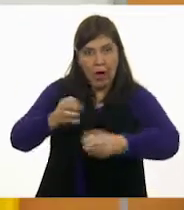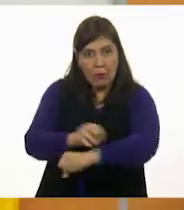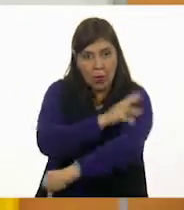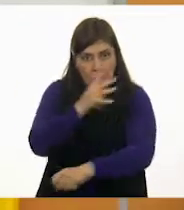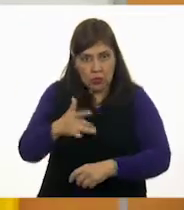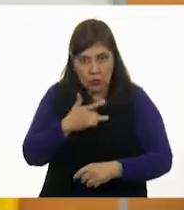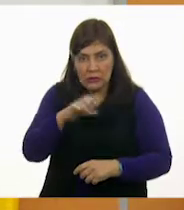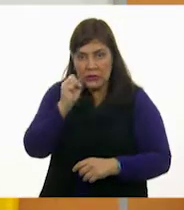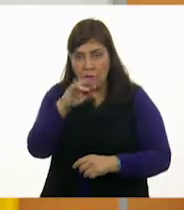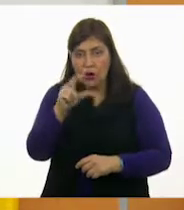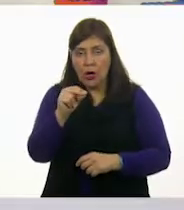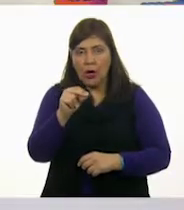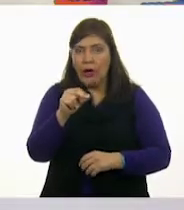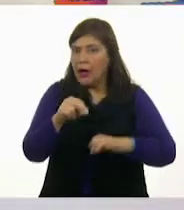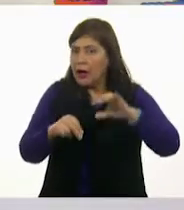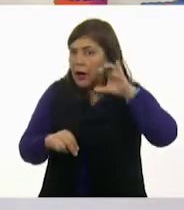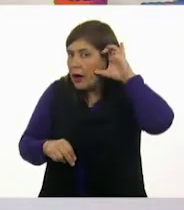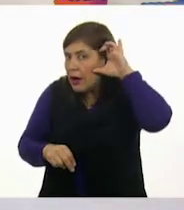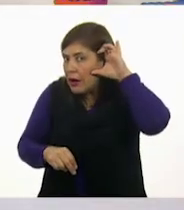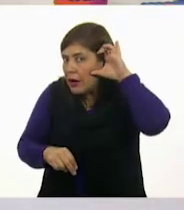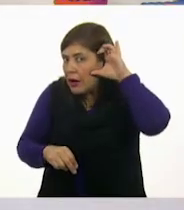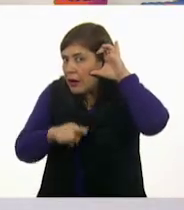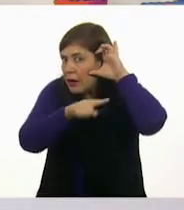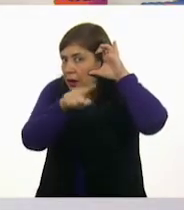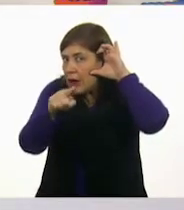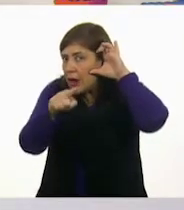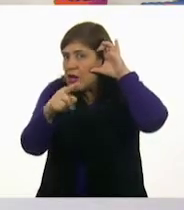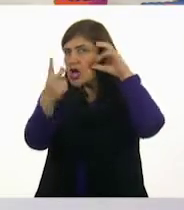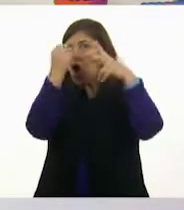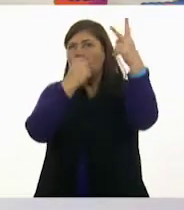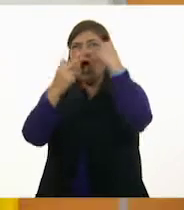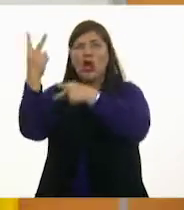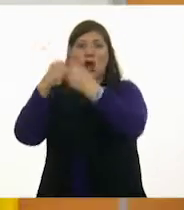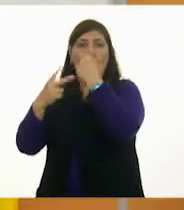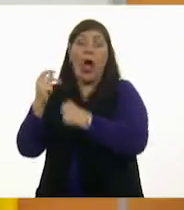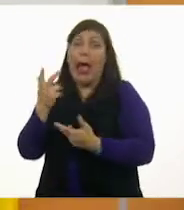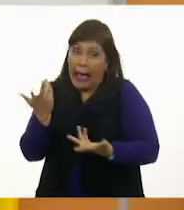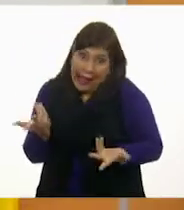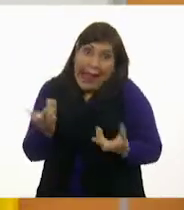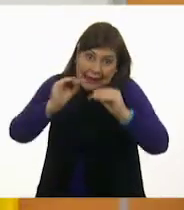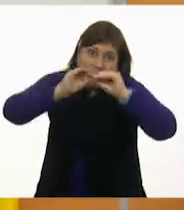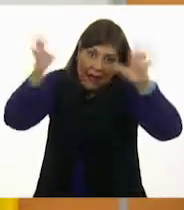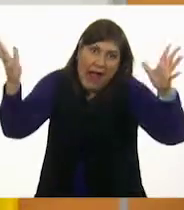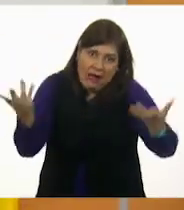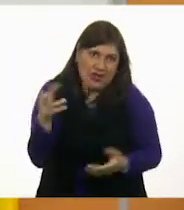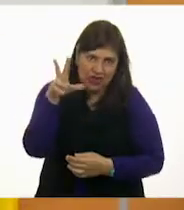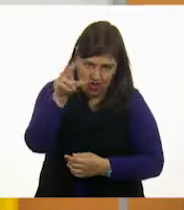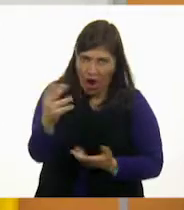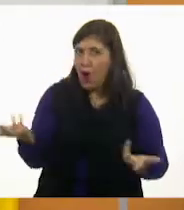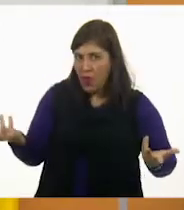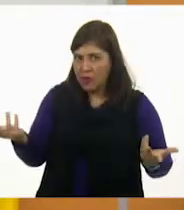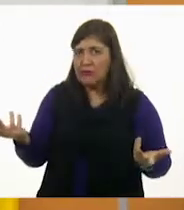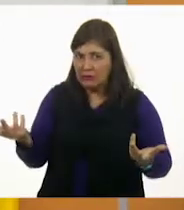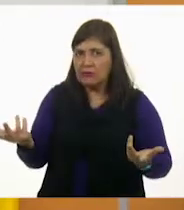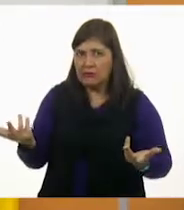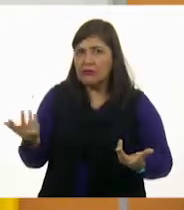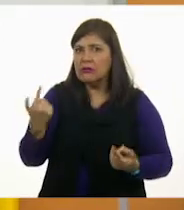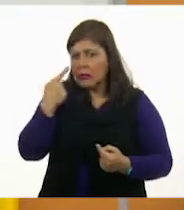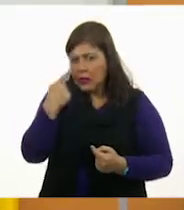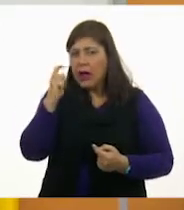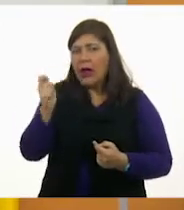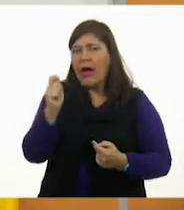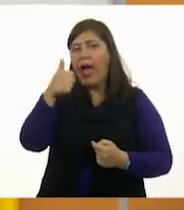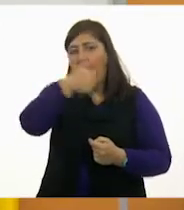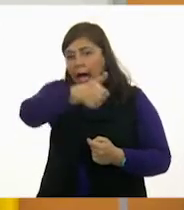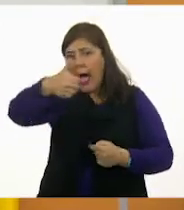a los amiguitos. A ver. Ah, claro que no. Por supuesto, cada quien